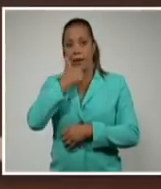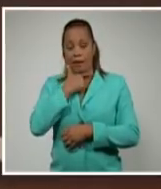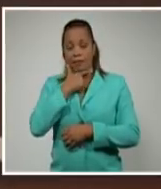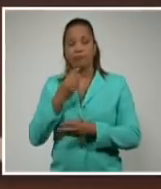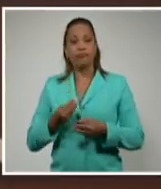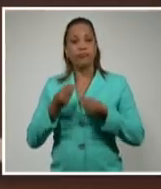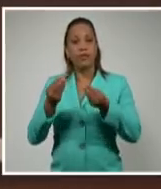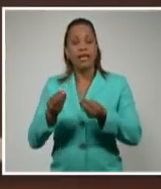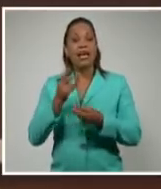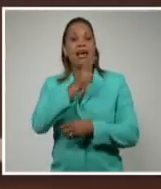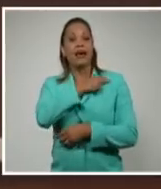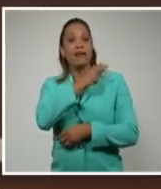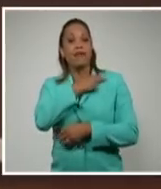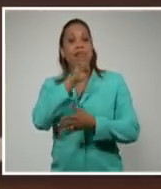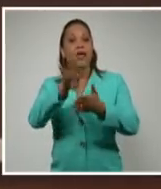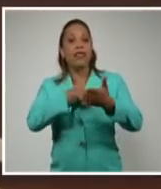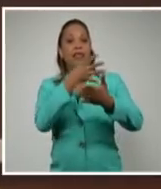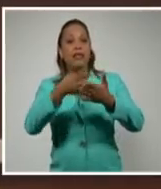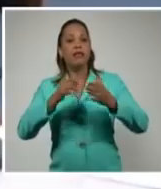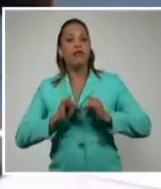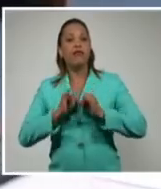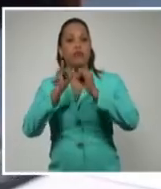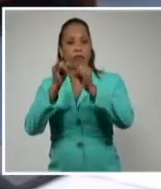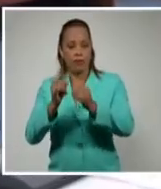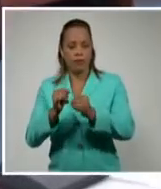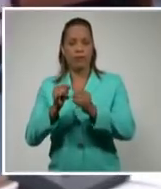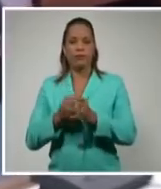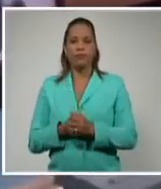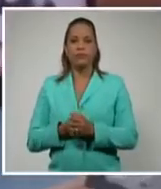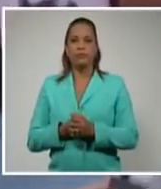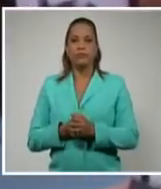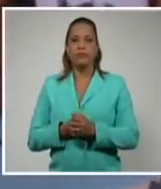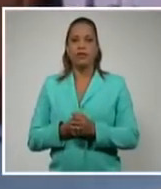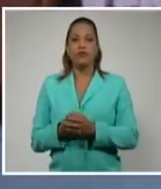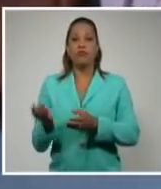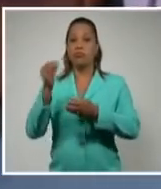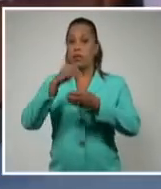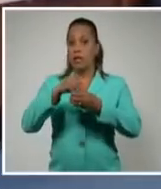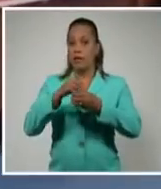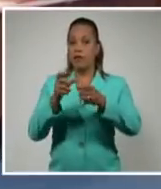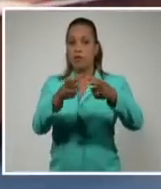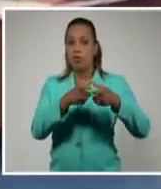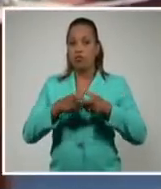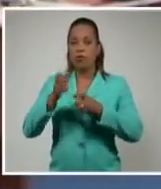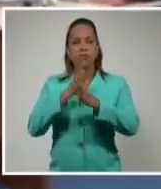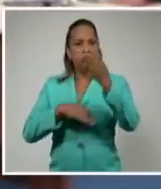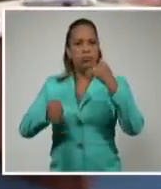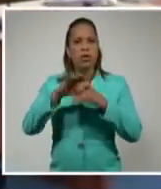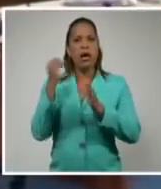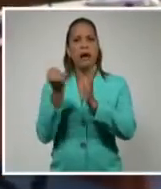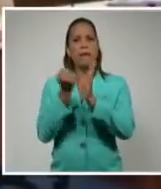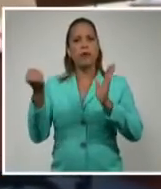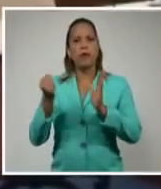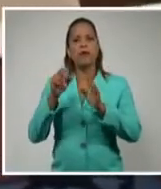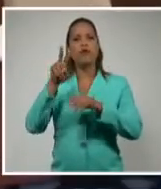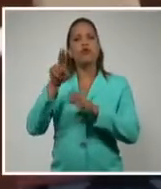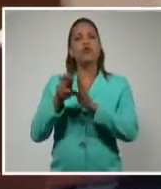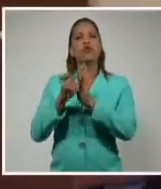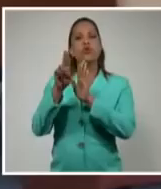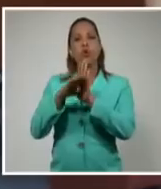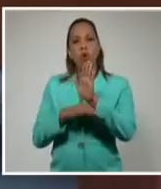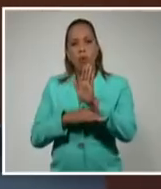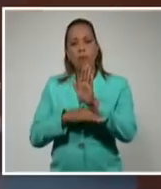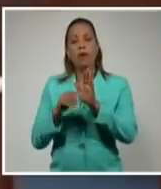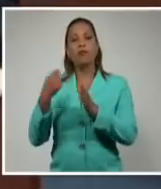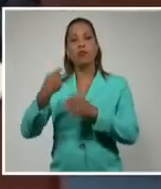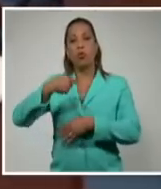Estadísticas e Información. Finalmente, los integrantes del Consejo de Ministros aprobaron las normas jurídicas que implementan